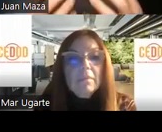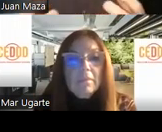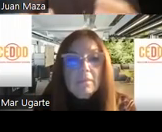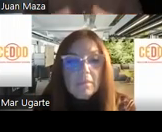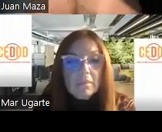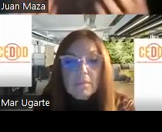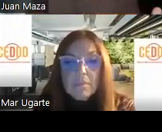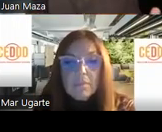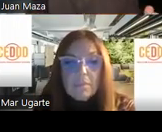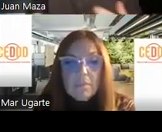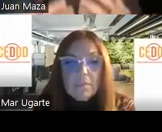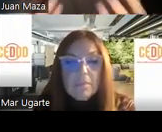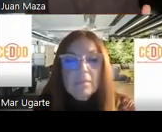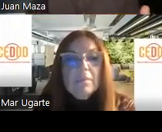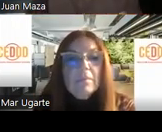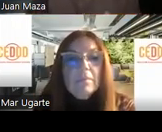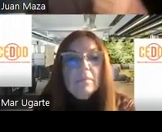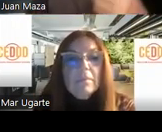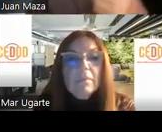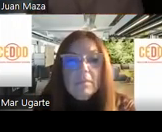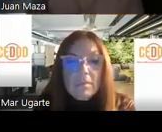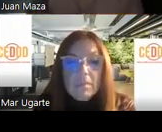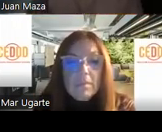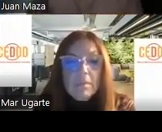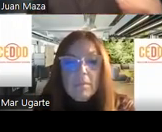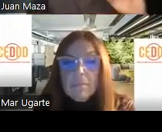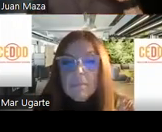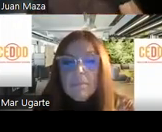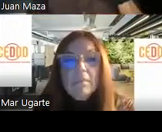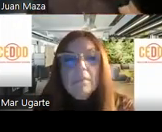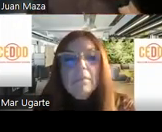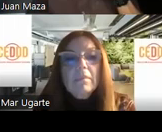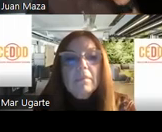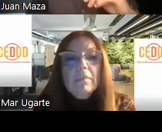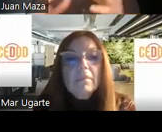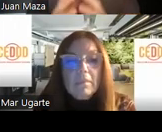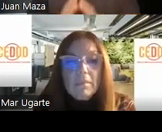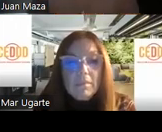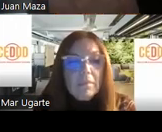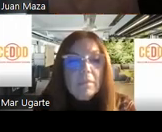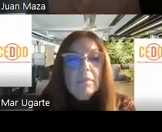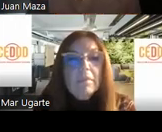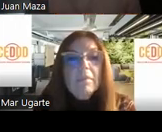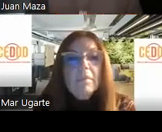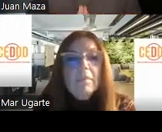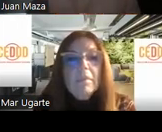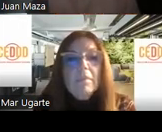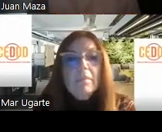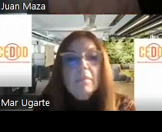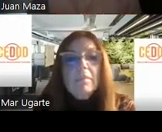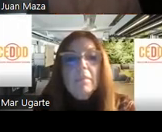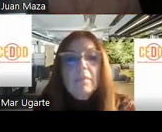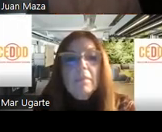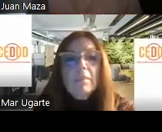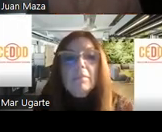He puesto este igual que podría haber puesto otro, pero este tipo de tumor puede provocar pérdida de olfato. Y luego viene lo